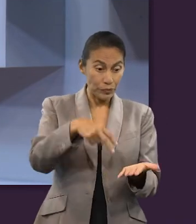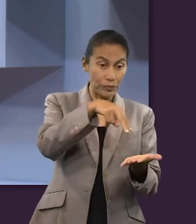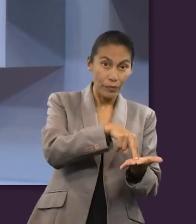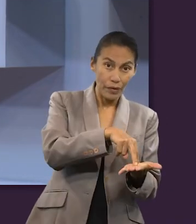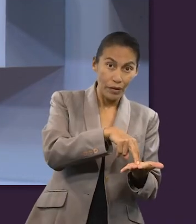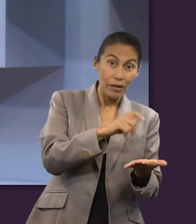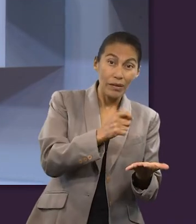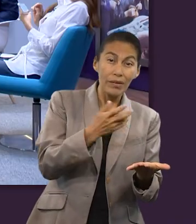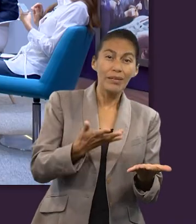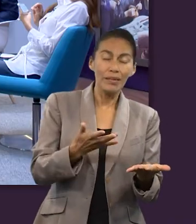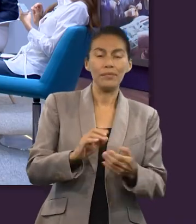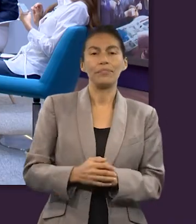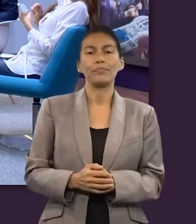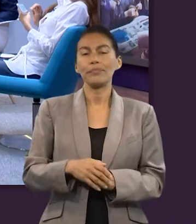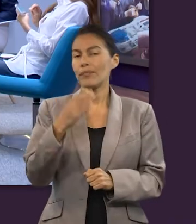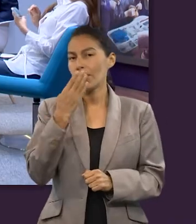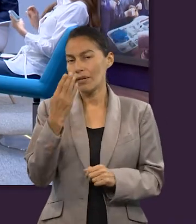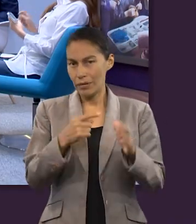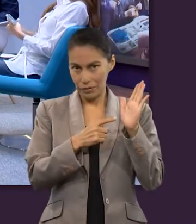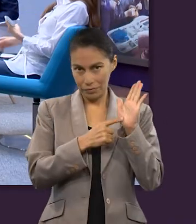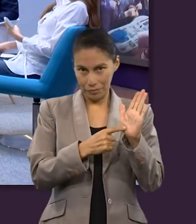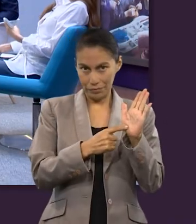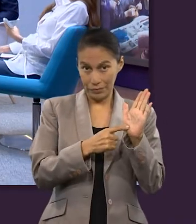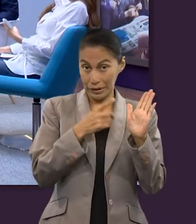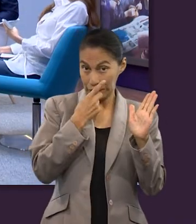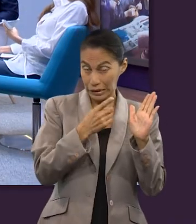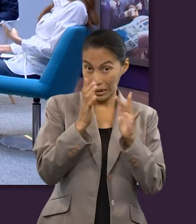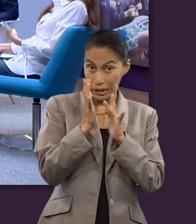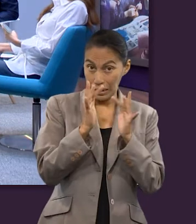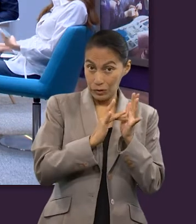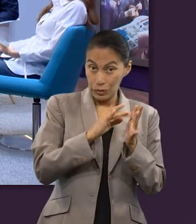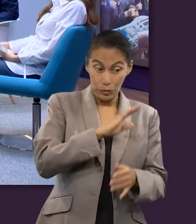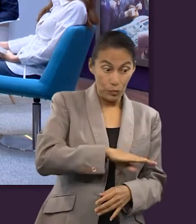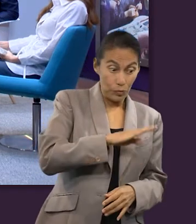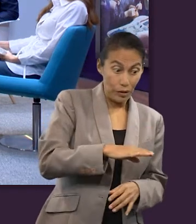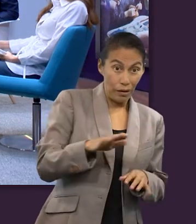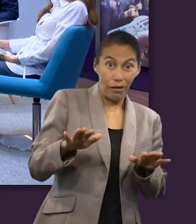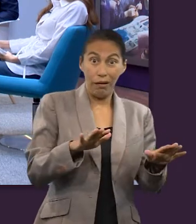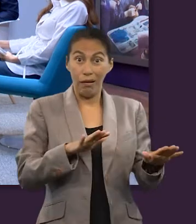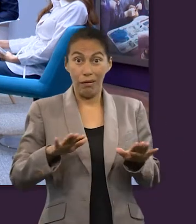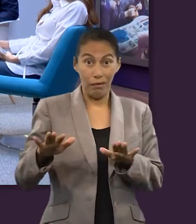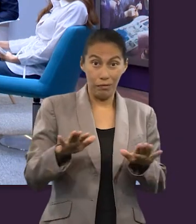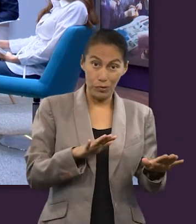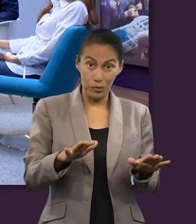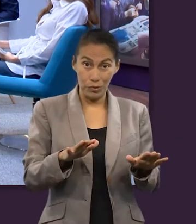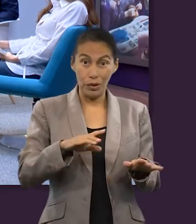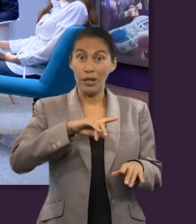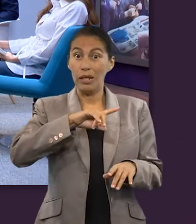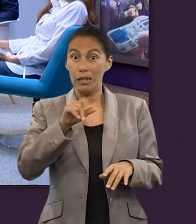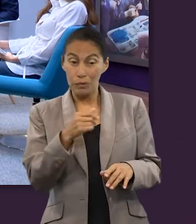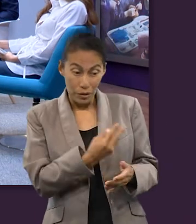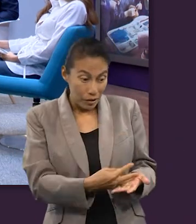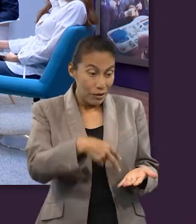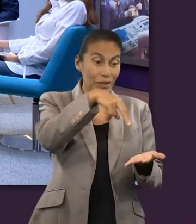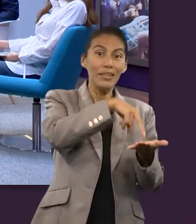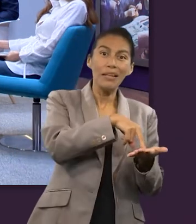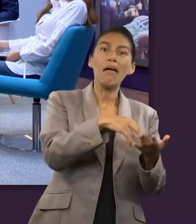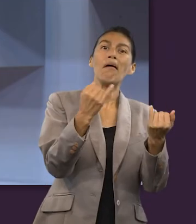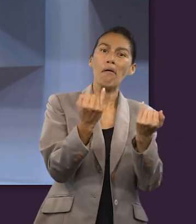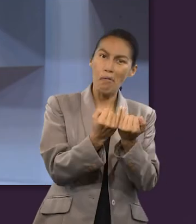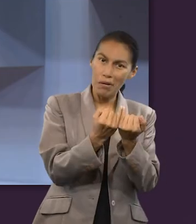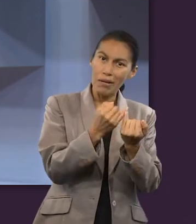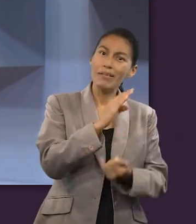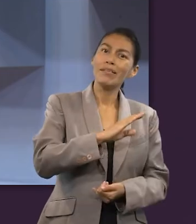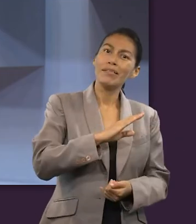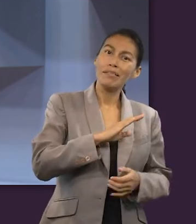Jesús. Y vemos en la Biblia que cuando Jesús muere ocurre un terremoto y cuando resucita también ocurre un